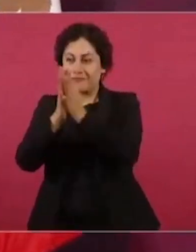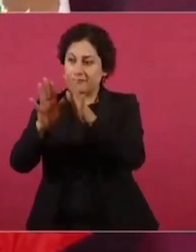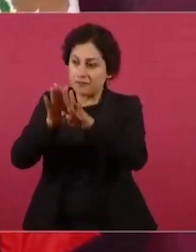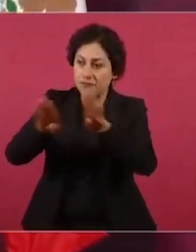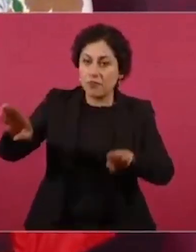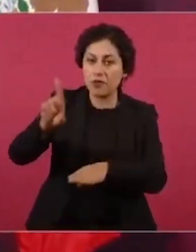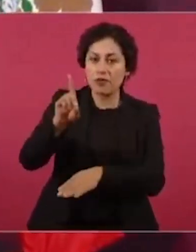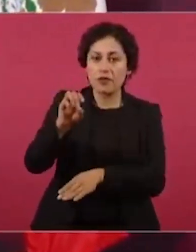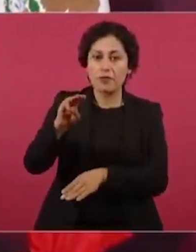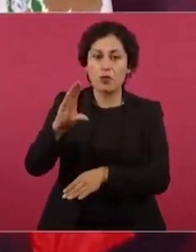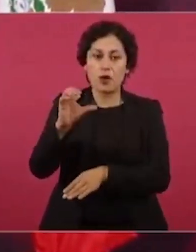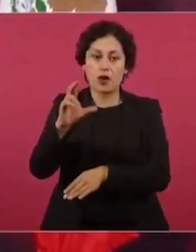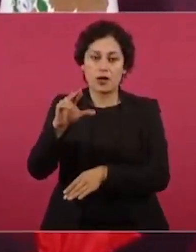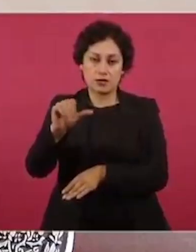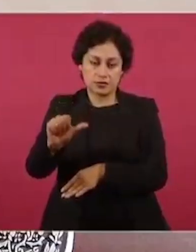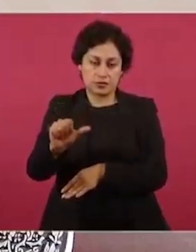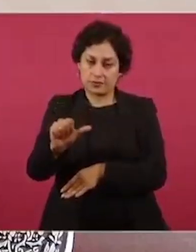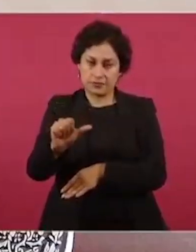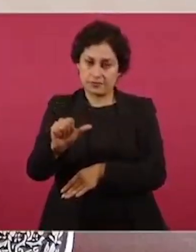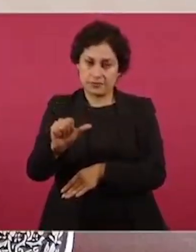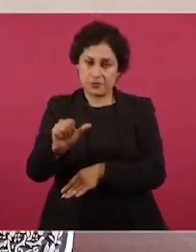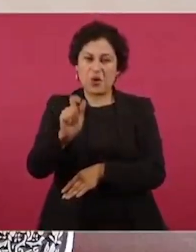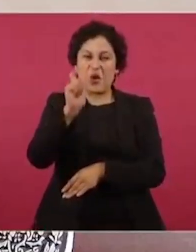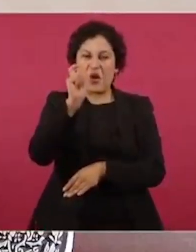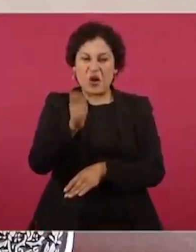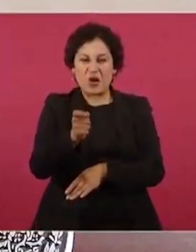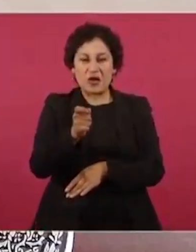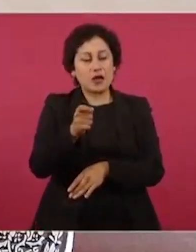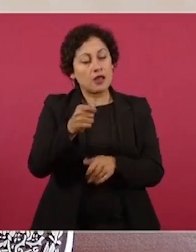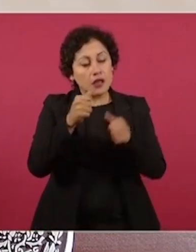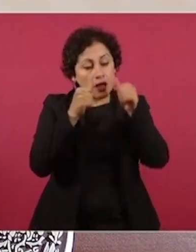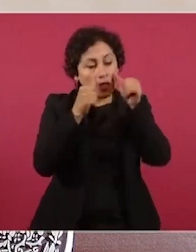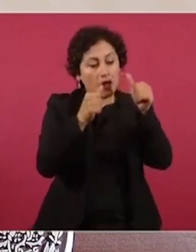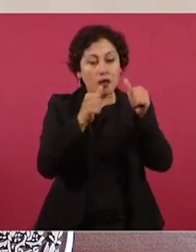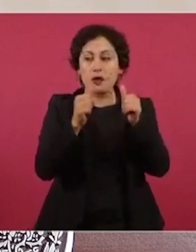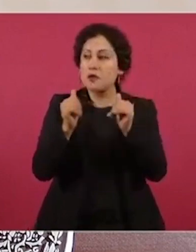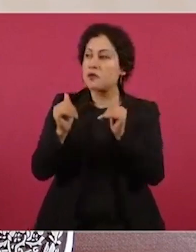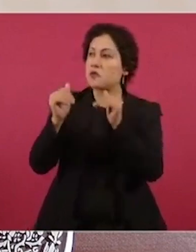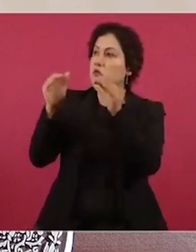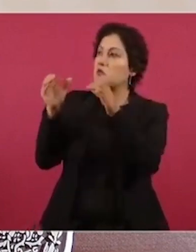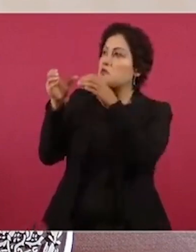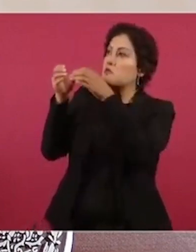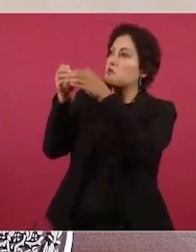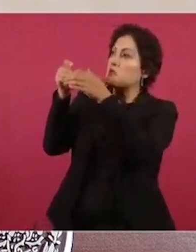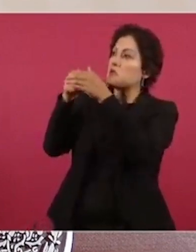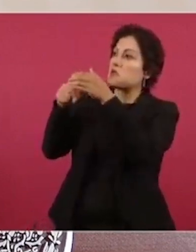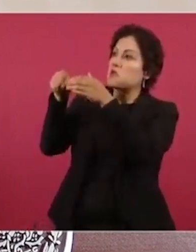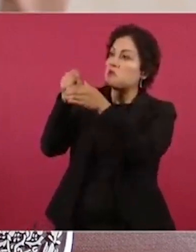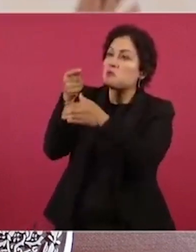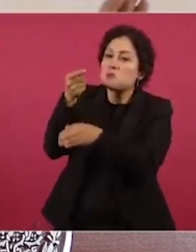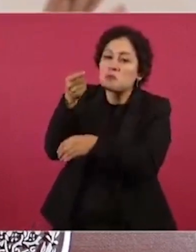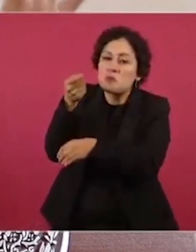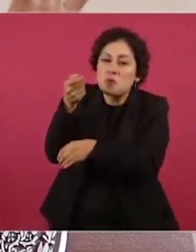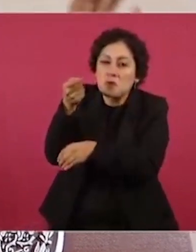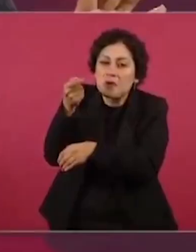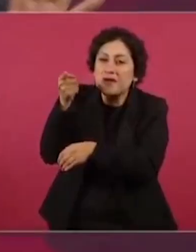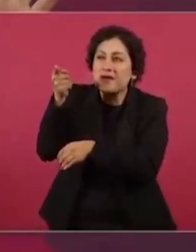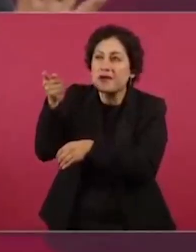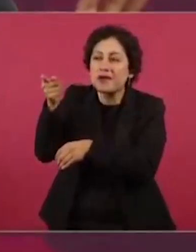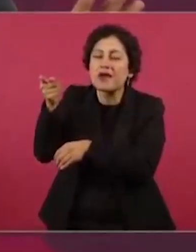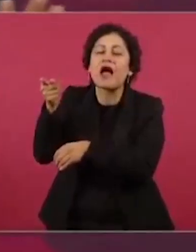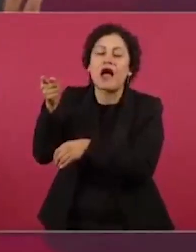gobernar para una minoría, lo que se conoce como oligarquía, pero se necesitaba